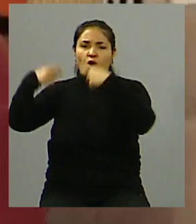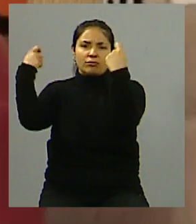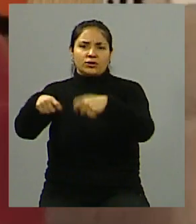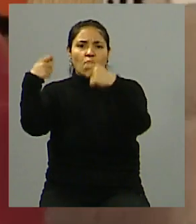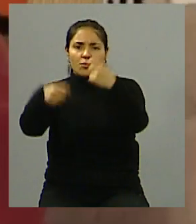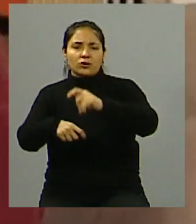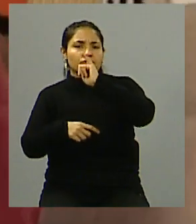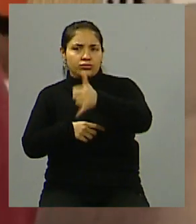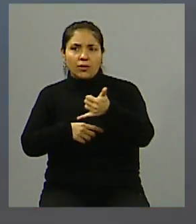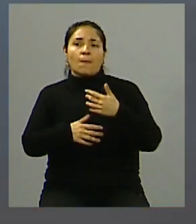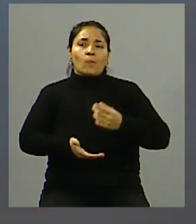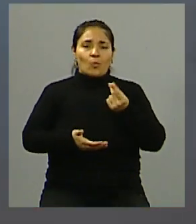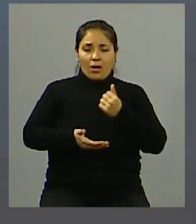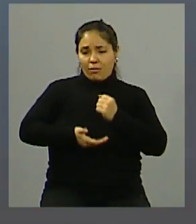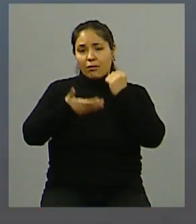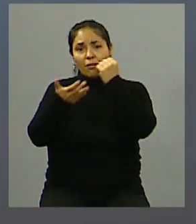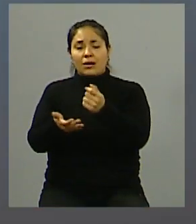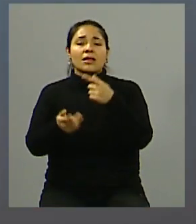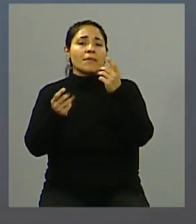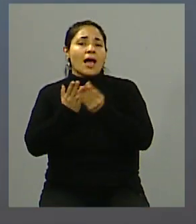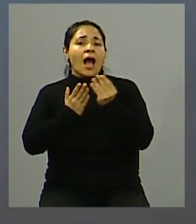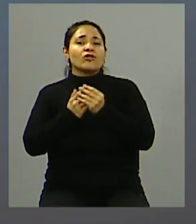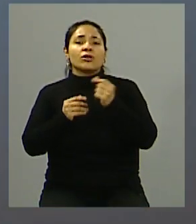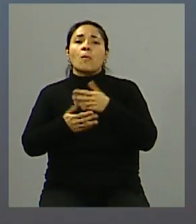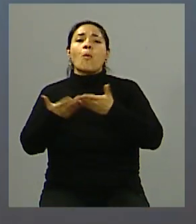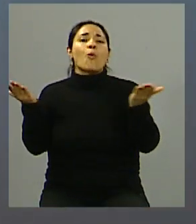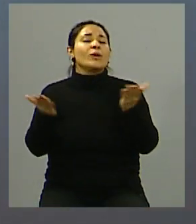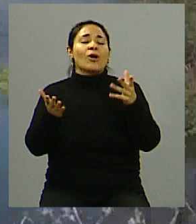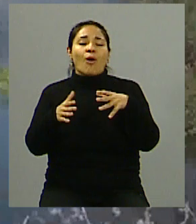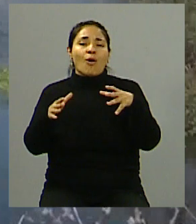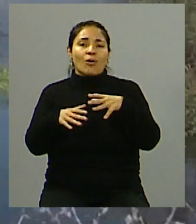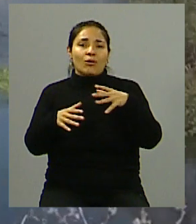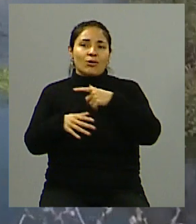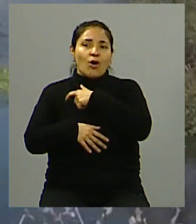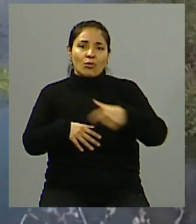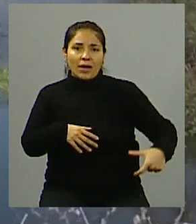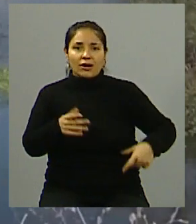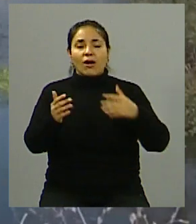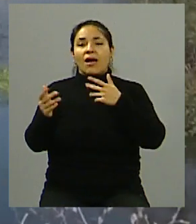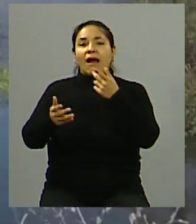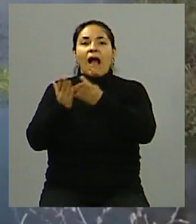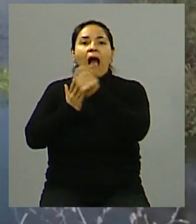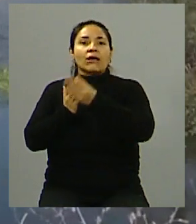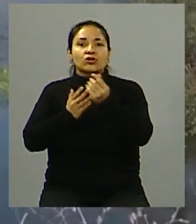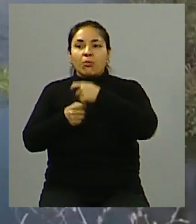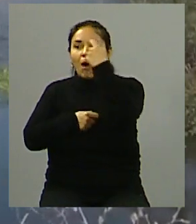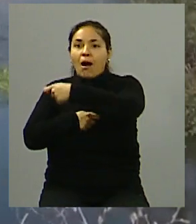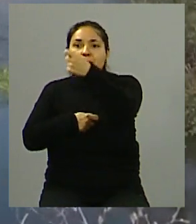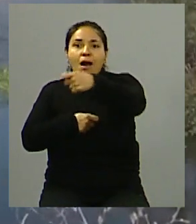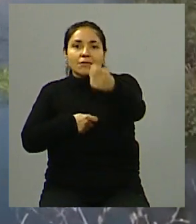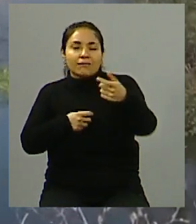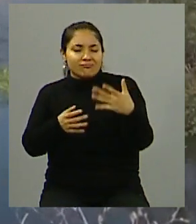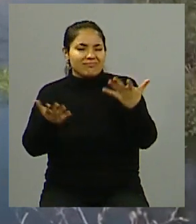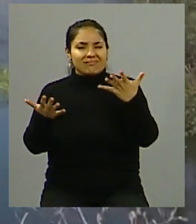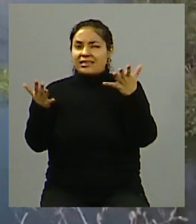financiada con gasto público. Bueno, a veces ahí se abre la discusión sobre el déficit, sobre qué tan rentables han sido algunas inversiones.